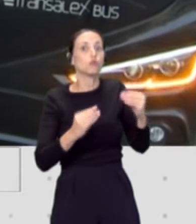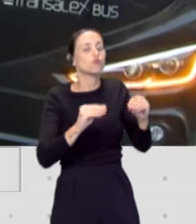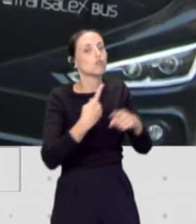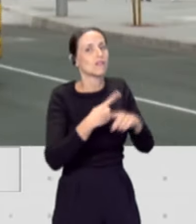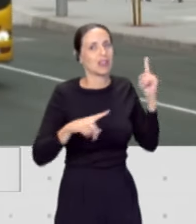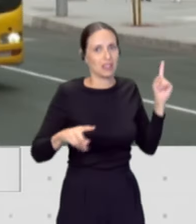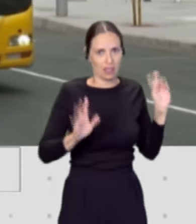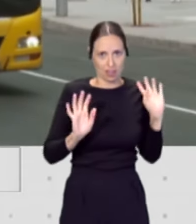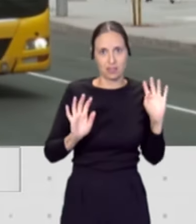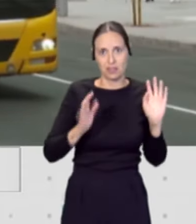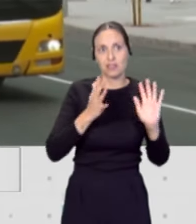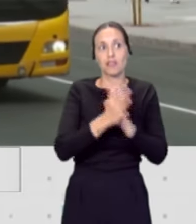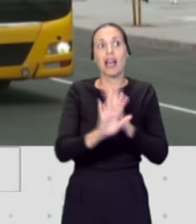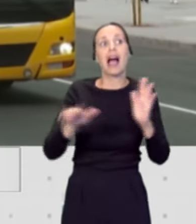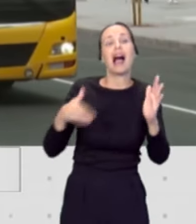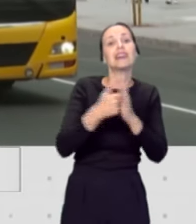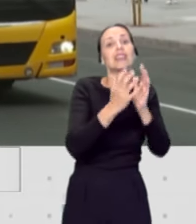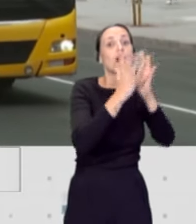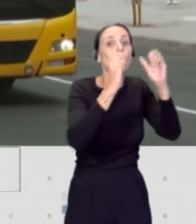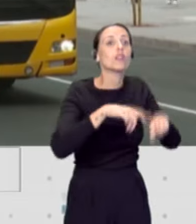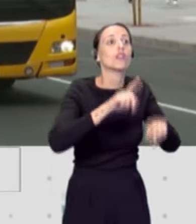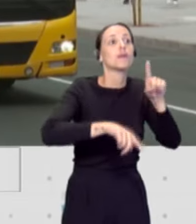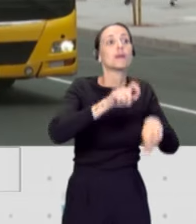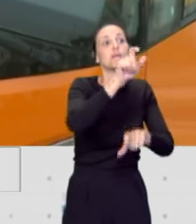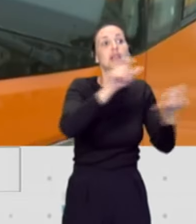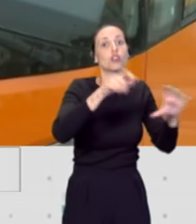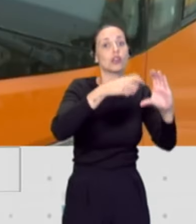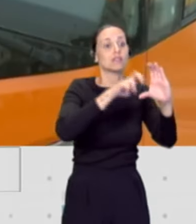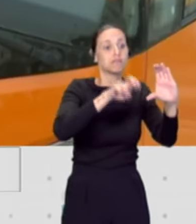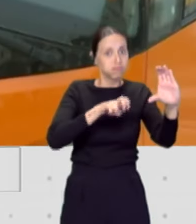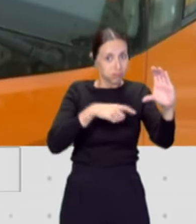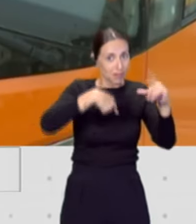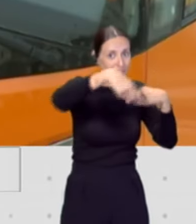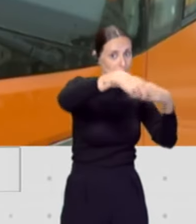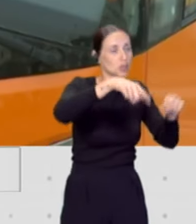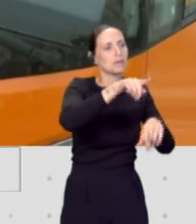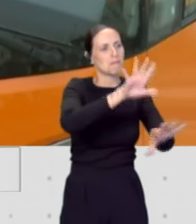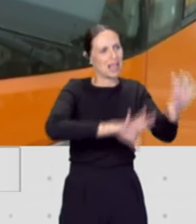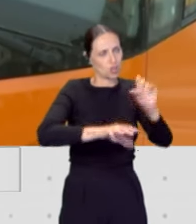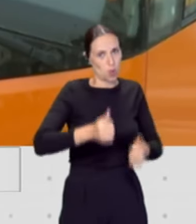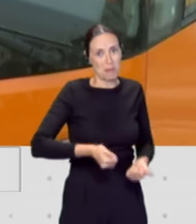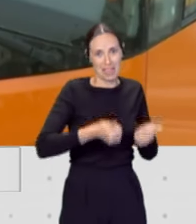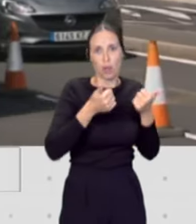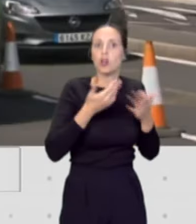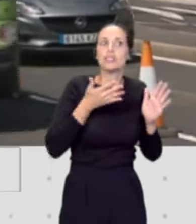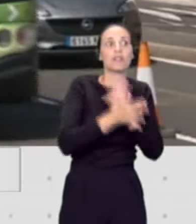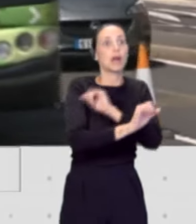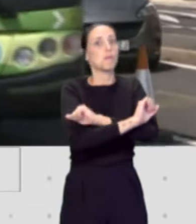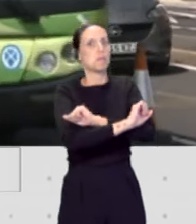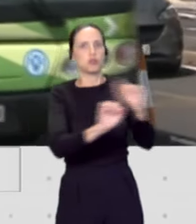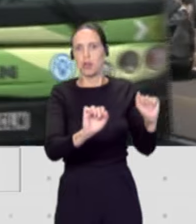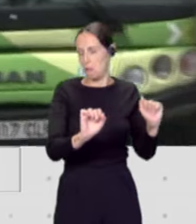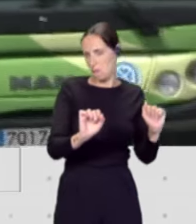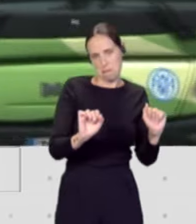que el punto de partida para llegar a un acuerdo, en el caso de viajeros, pues ha estado un poco más complicado, lo que no quiere decir que sea imposible que se